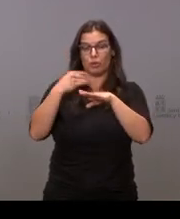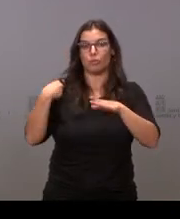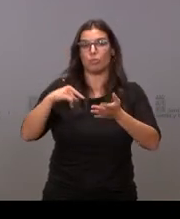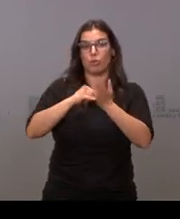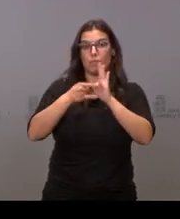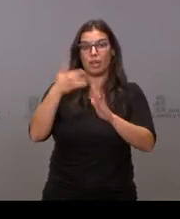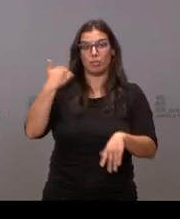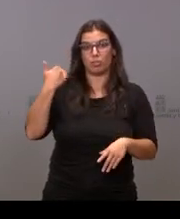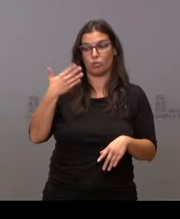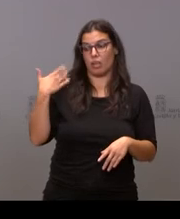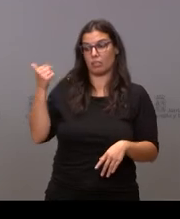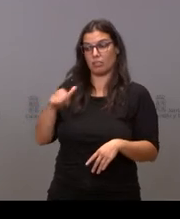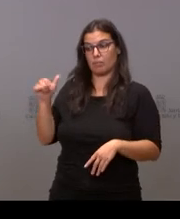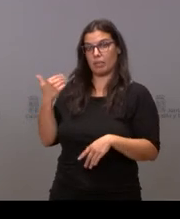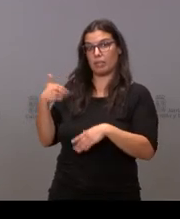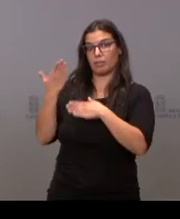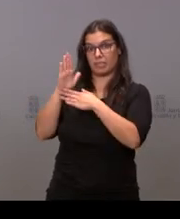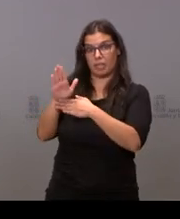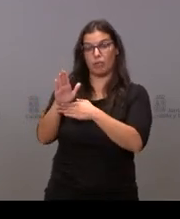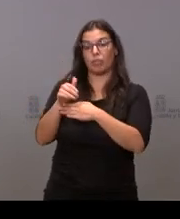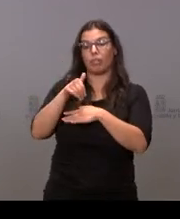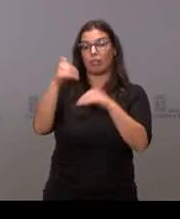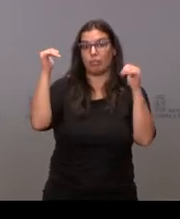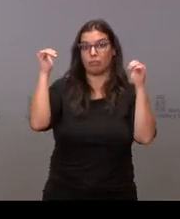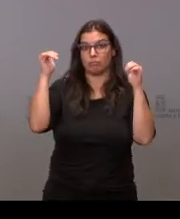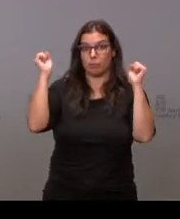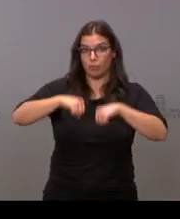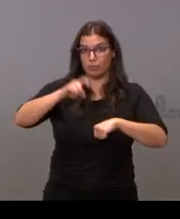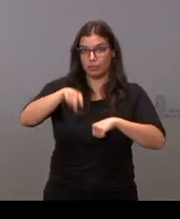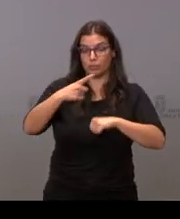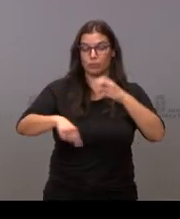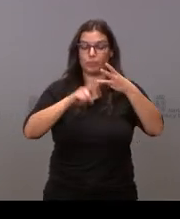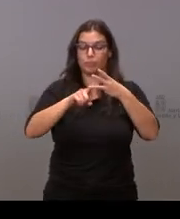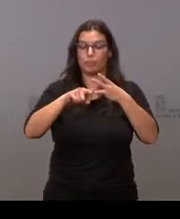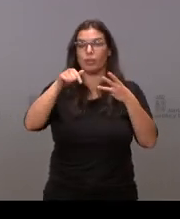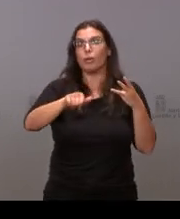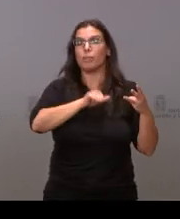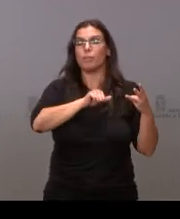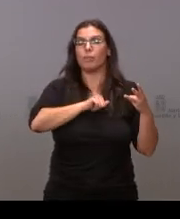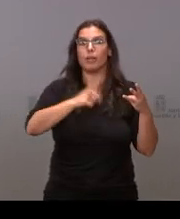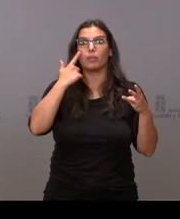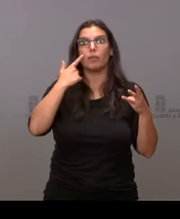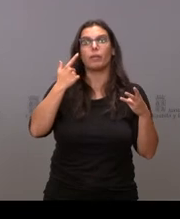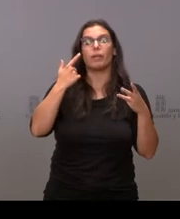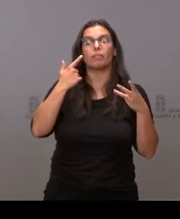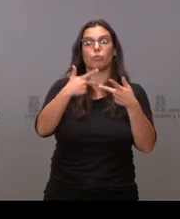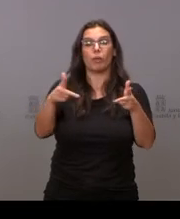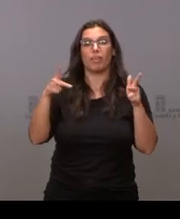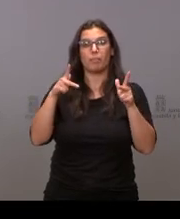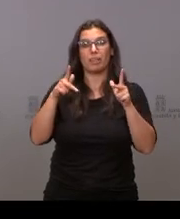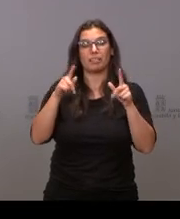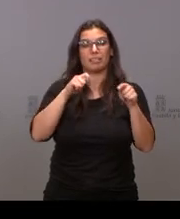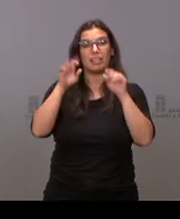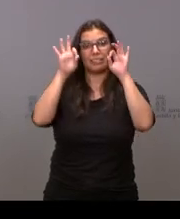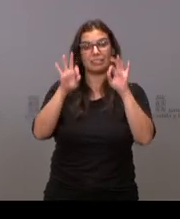sido presentado en las últimas semanas en Soria y por último estamos ahora pendientes de la rueda de prensa de los presupuestos ya lo ha mencionado el